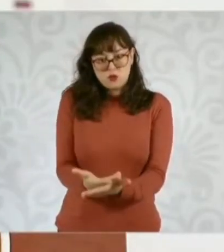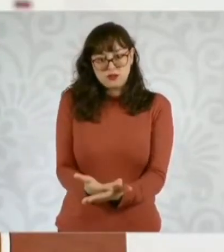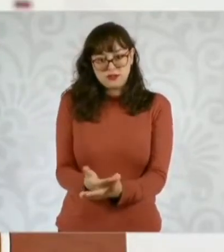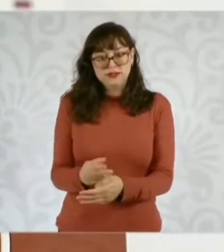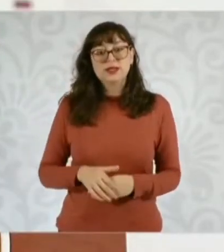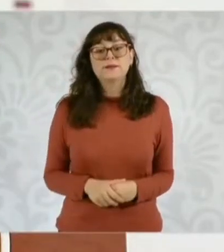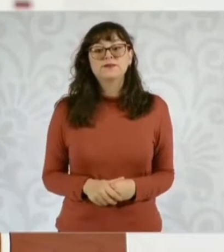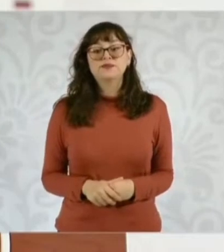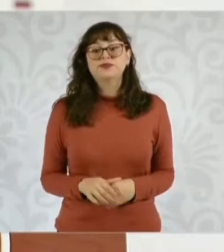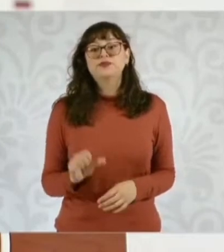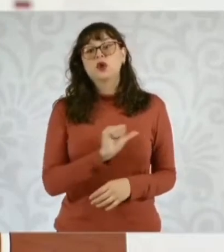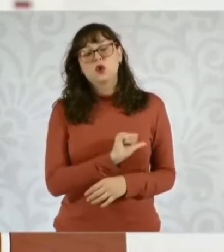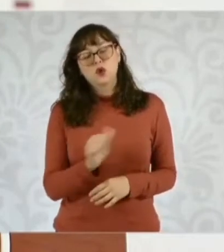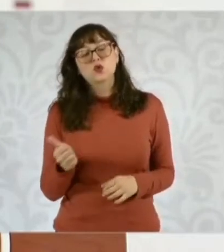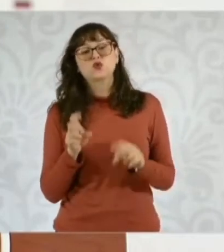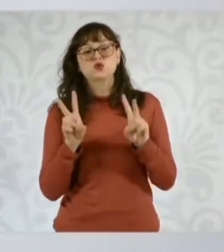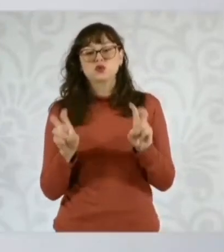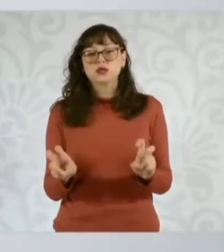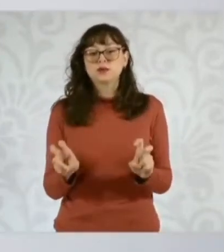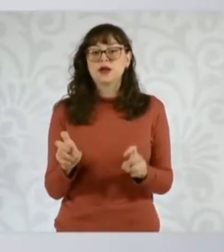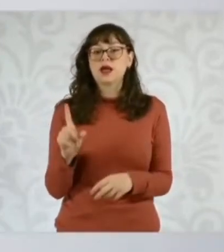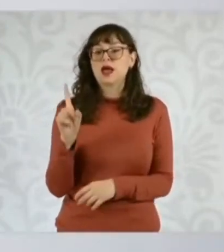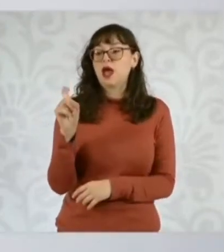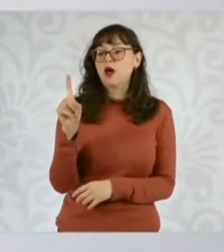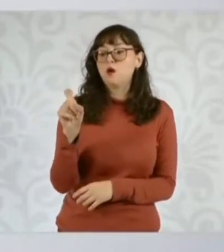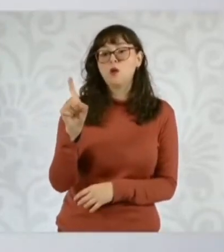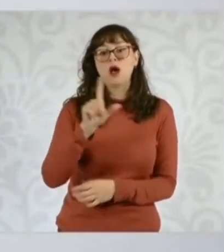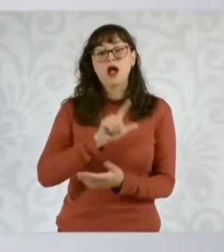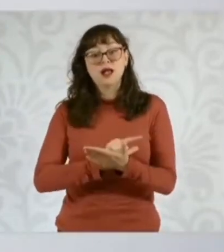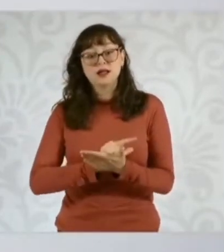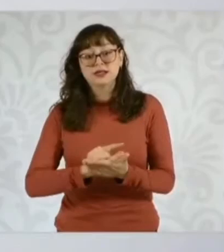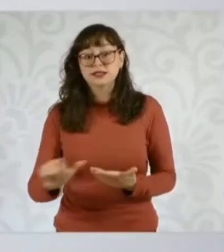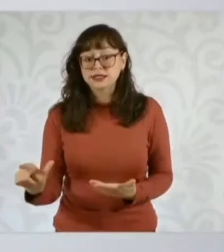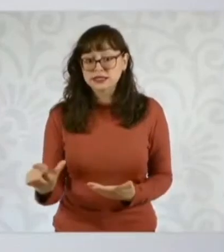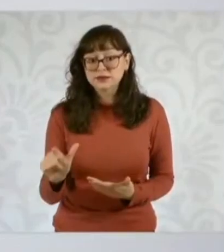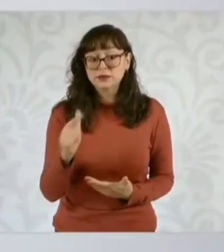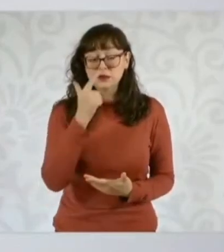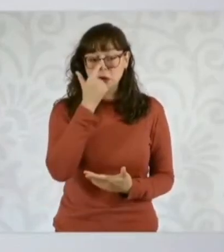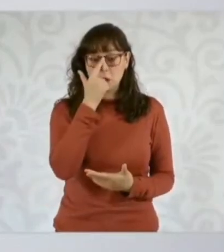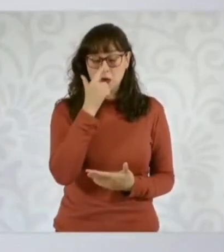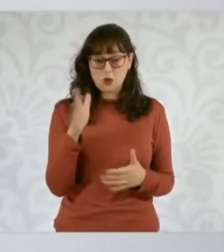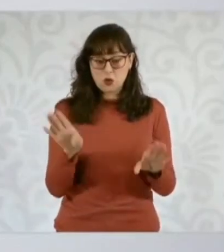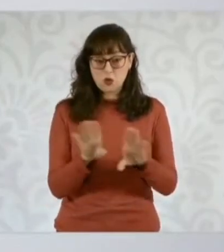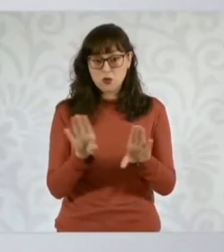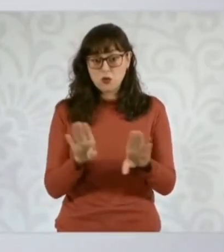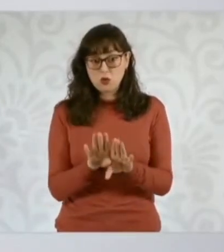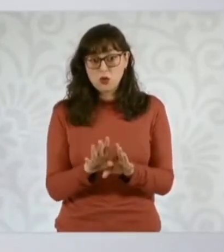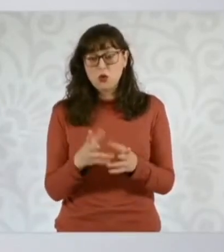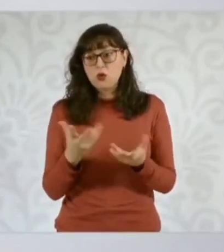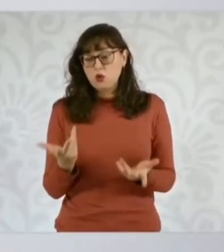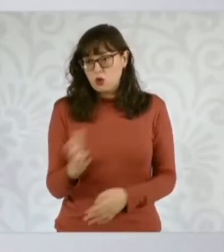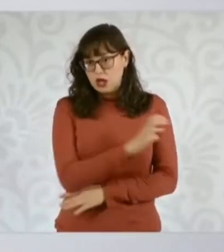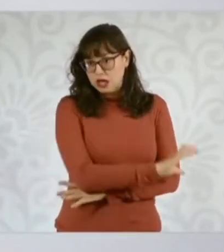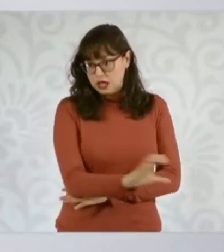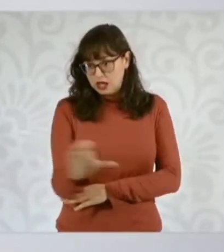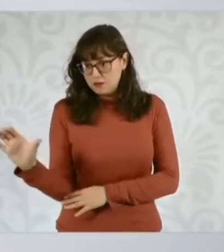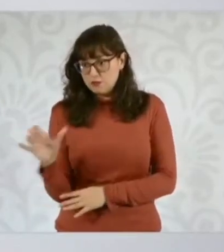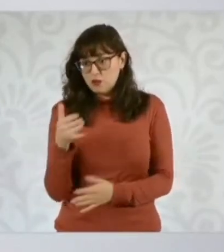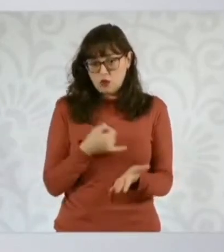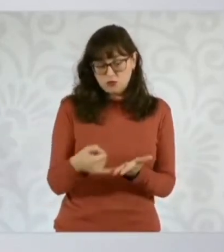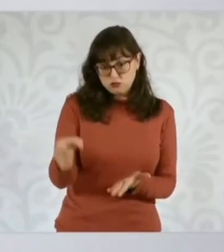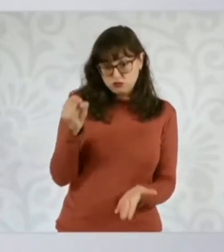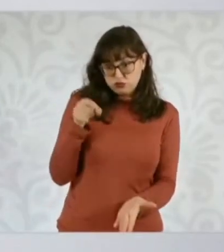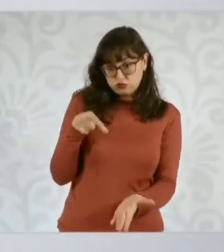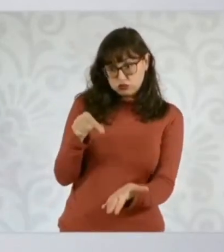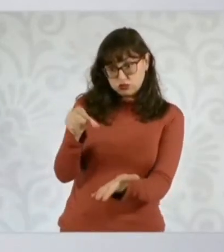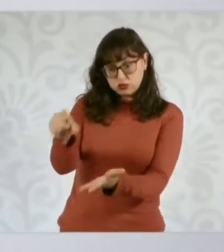estratégicas en agua potable, tanto de tecnificación de riego, que va a llevar una inversión importante